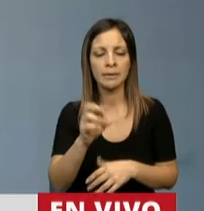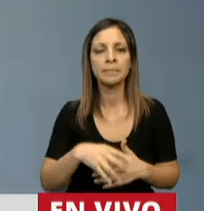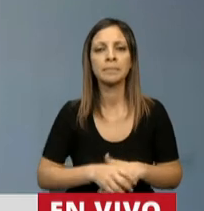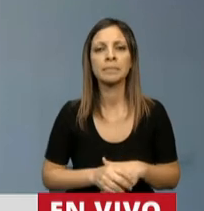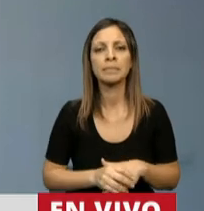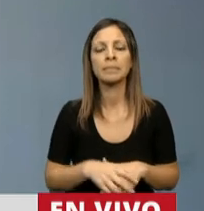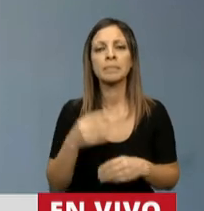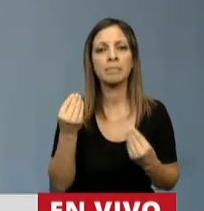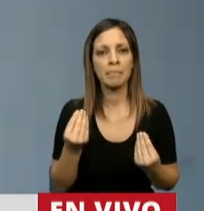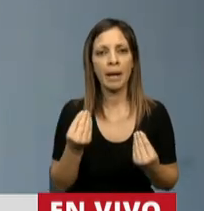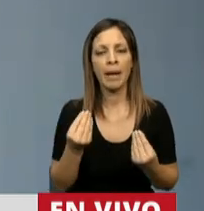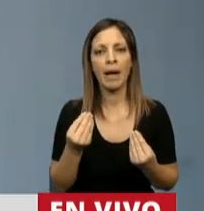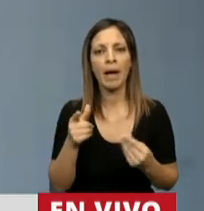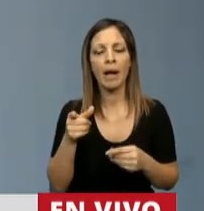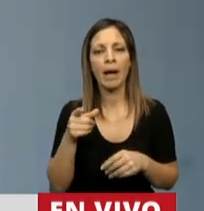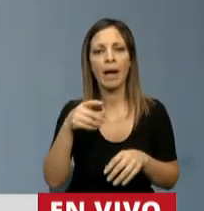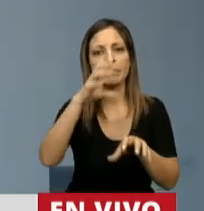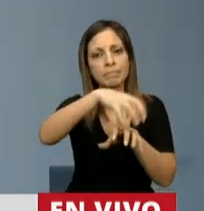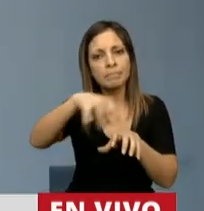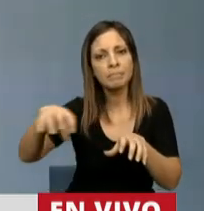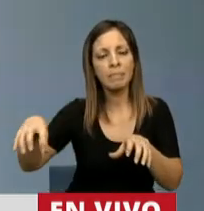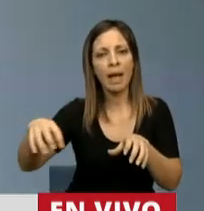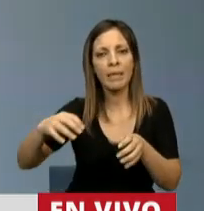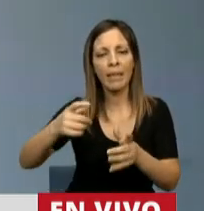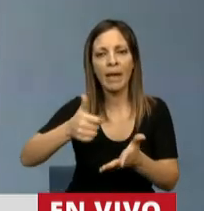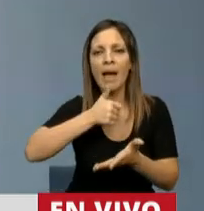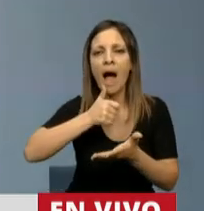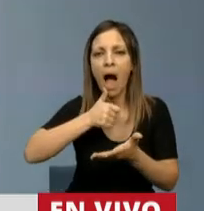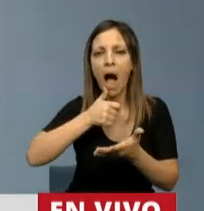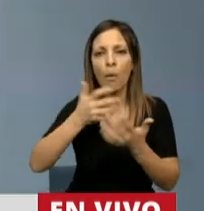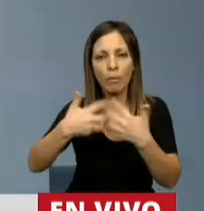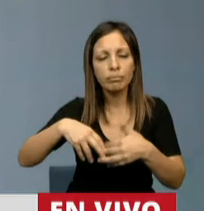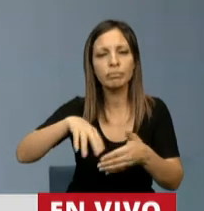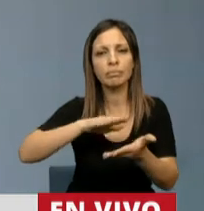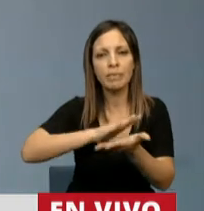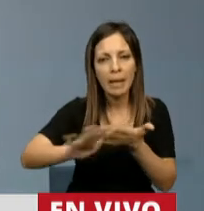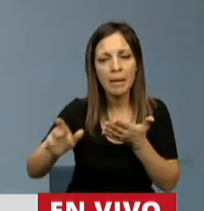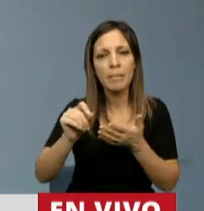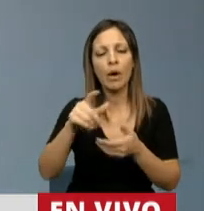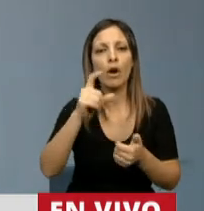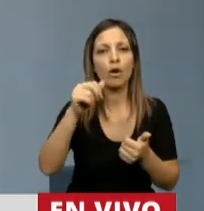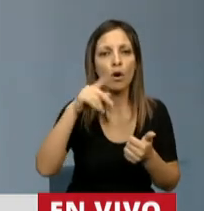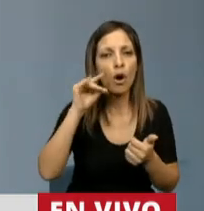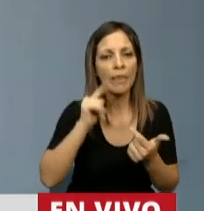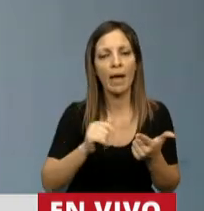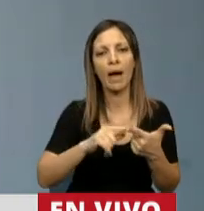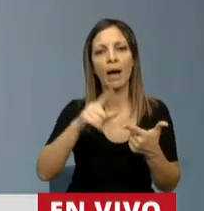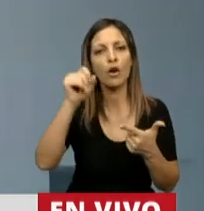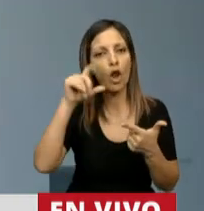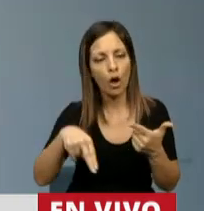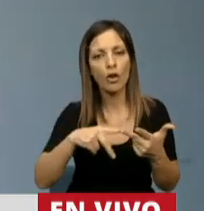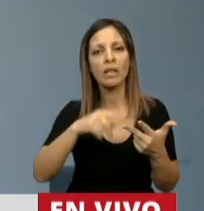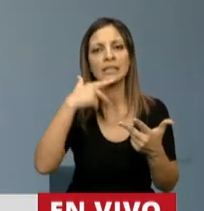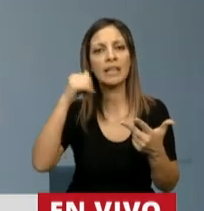hacia plantas de tratamiento de líquidos cloacales en Concordia, Colón, San José,